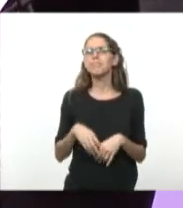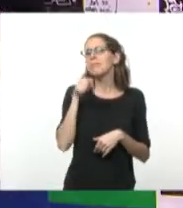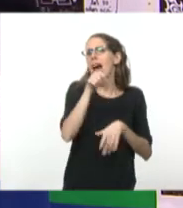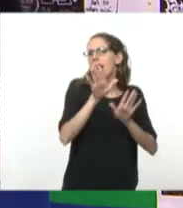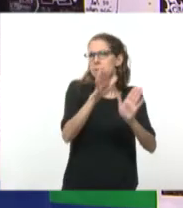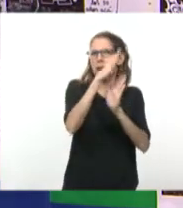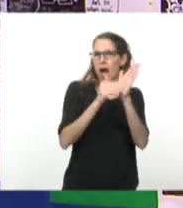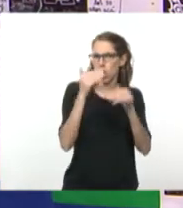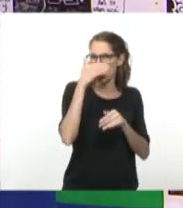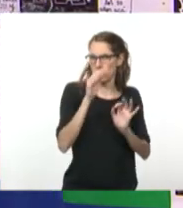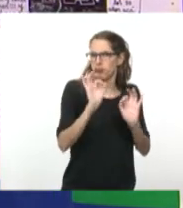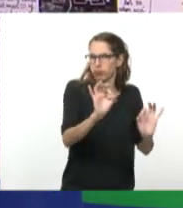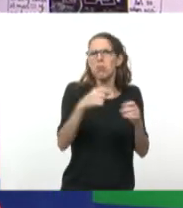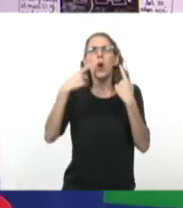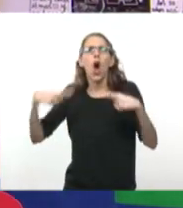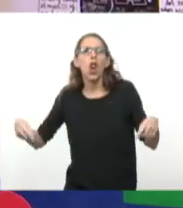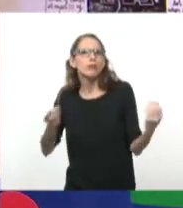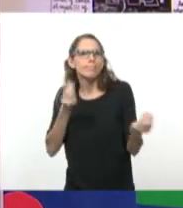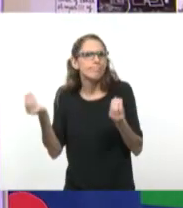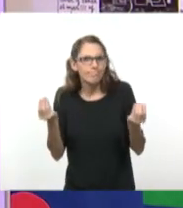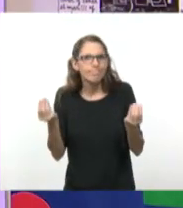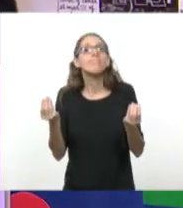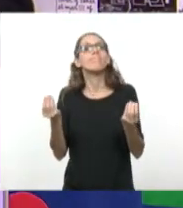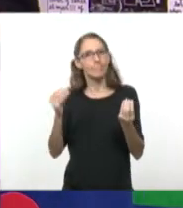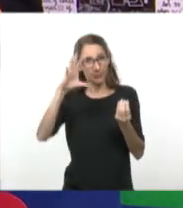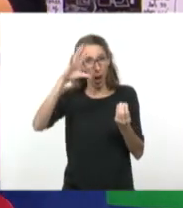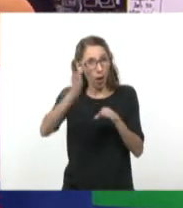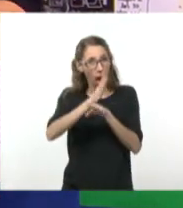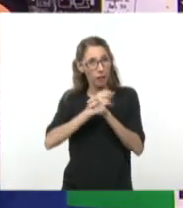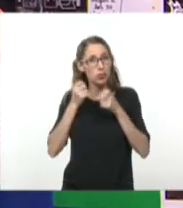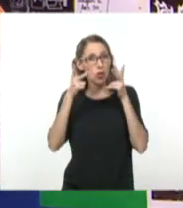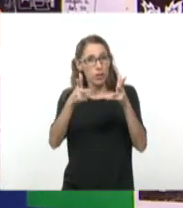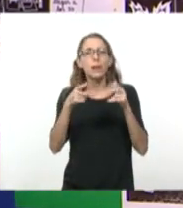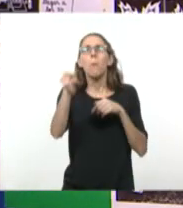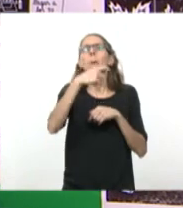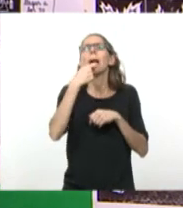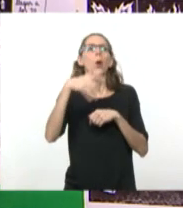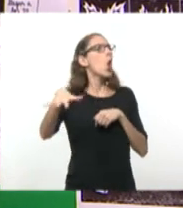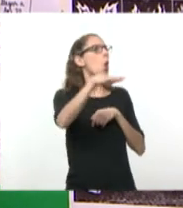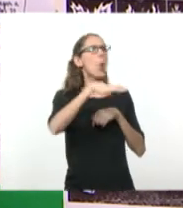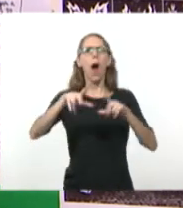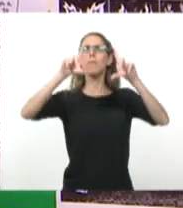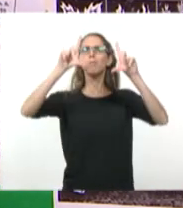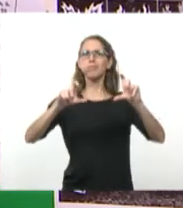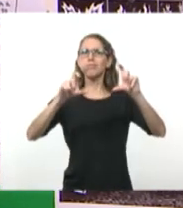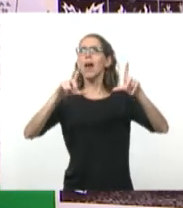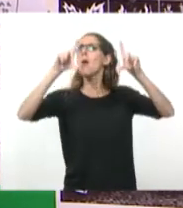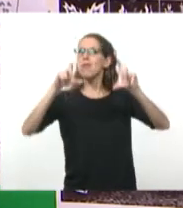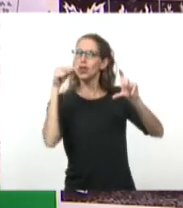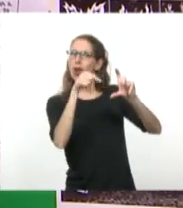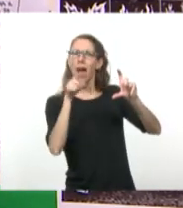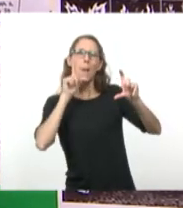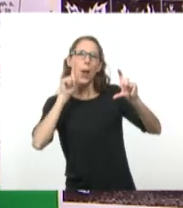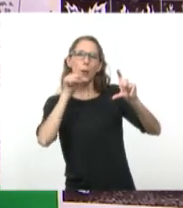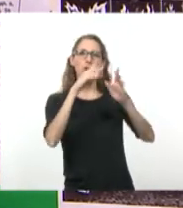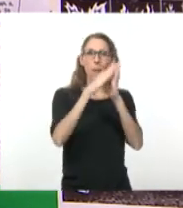y negro. ¿Te acordás que yo te decía que a cada color, si vos sacaras una foto blanco y negro del estudio, por ejemplo, a este